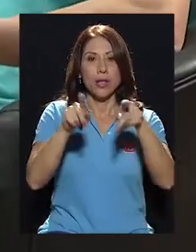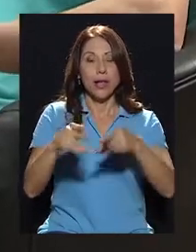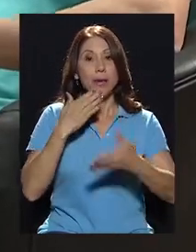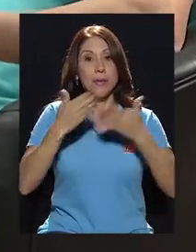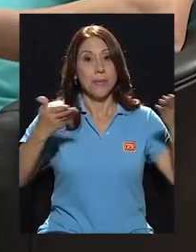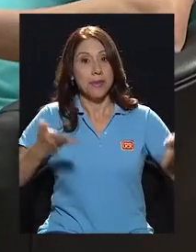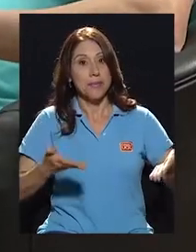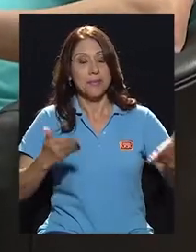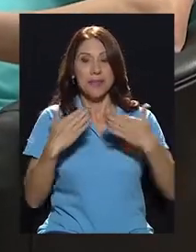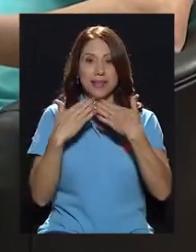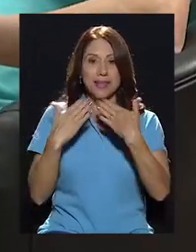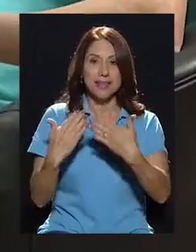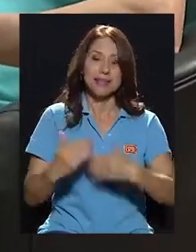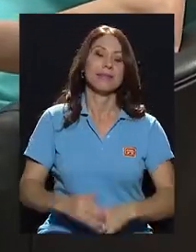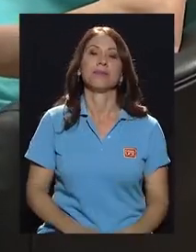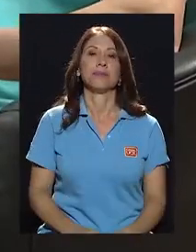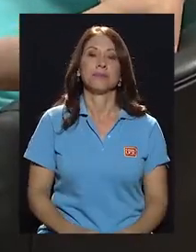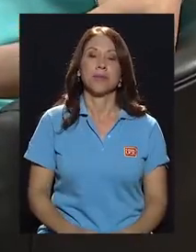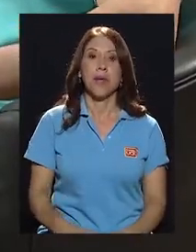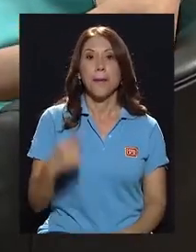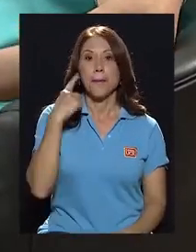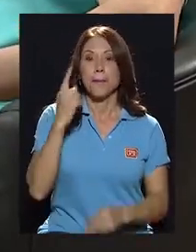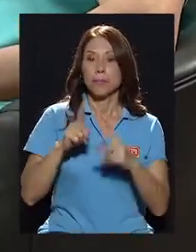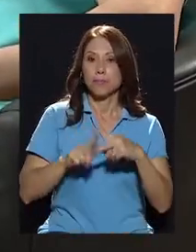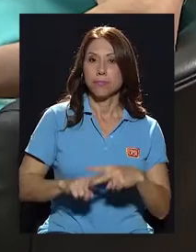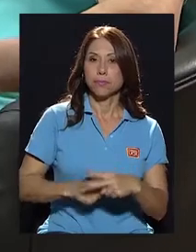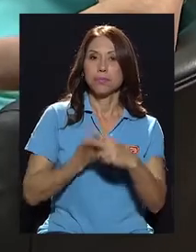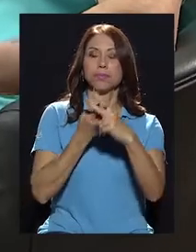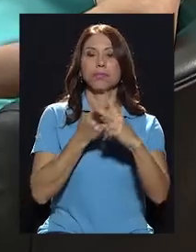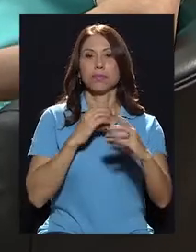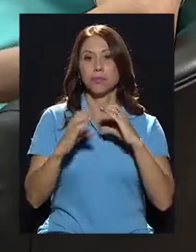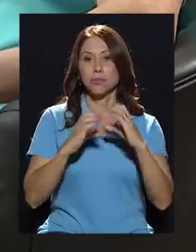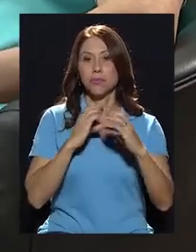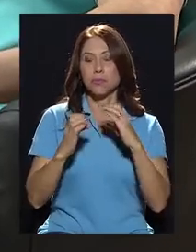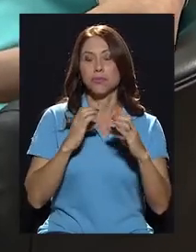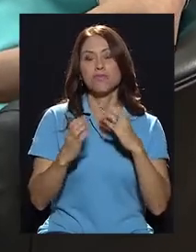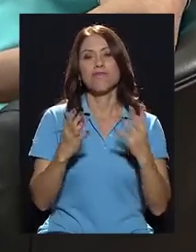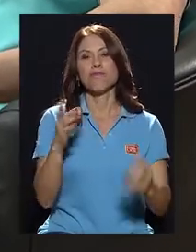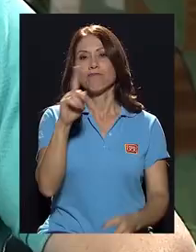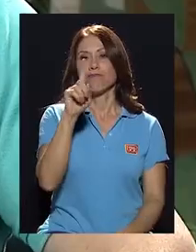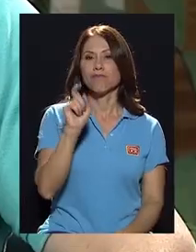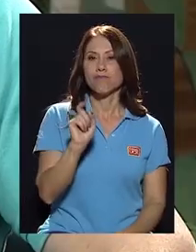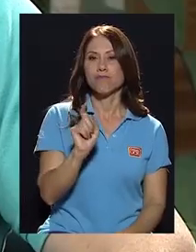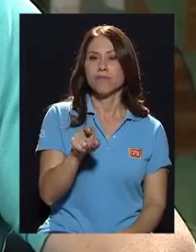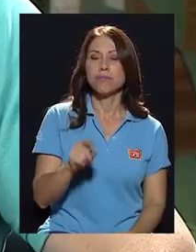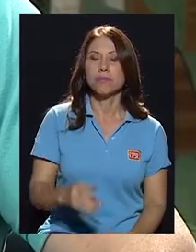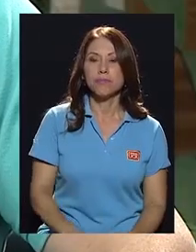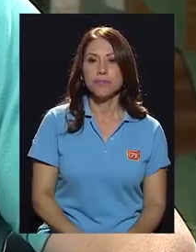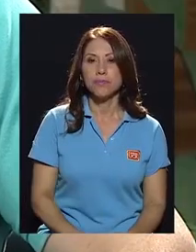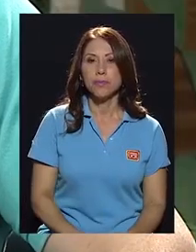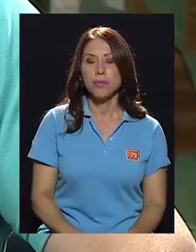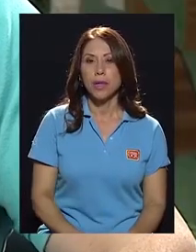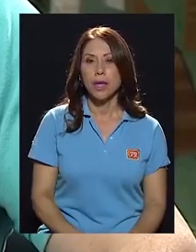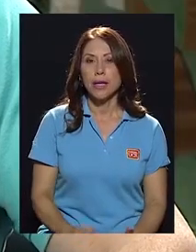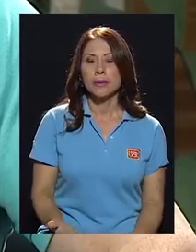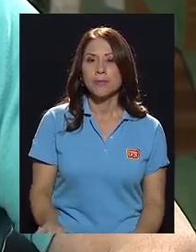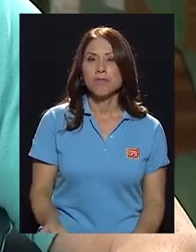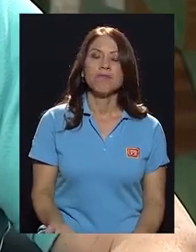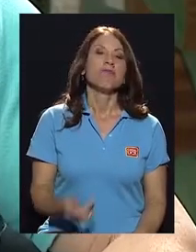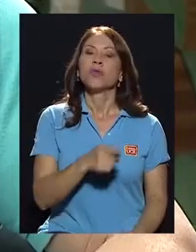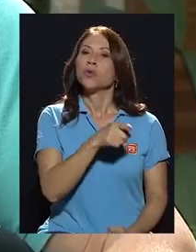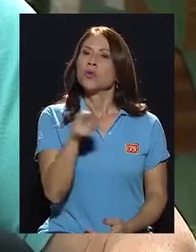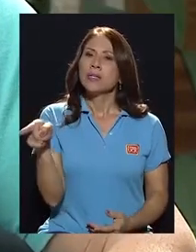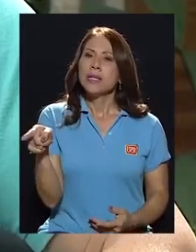Muchas gracias. Tal vez, pues, para iniciar esta conversación me gustaría preguntarle ¿Qué